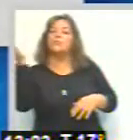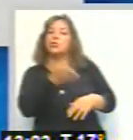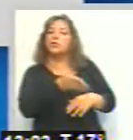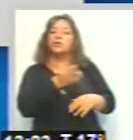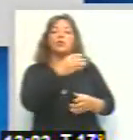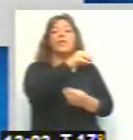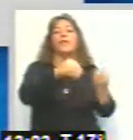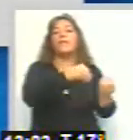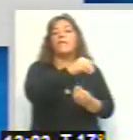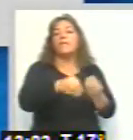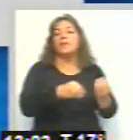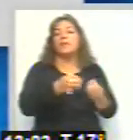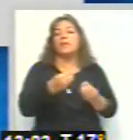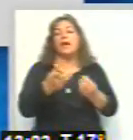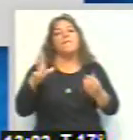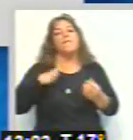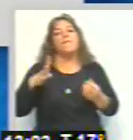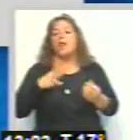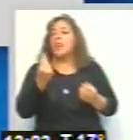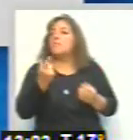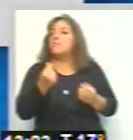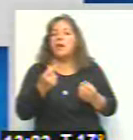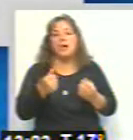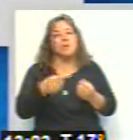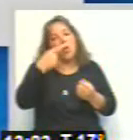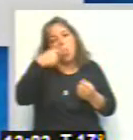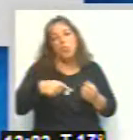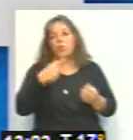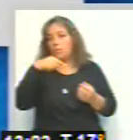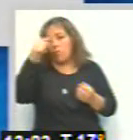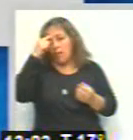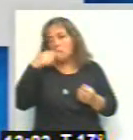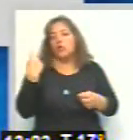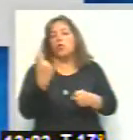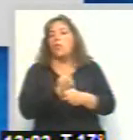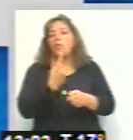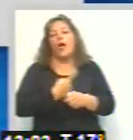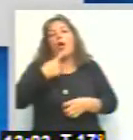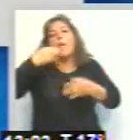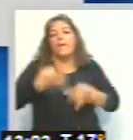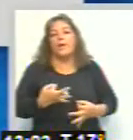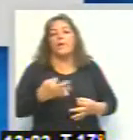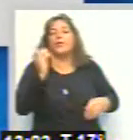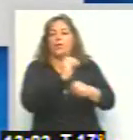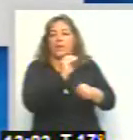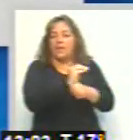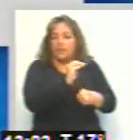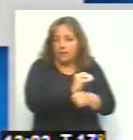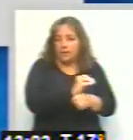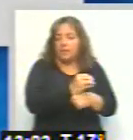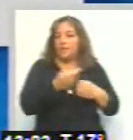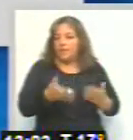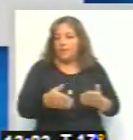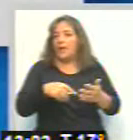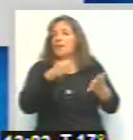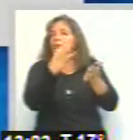familias no llegan a fin de mes. Esto significa que no pueden cumplir con la canasta básica alimentaria. Este dato que